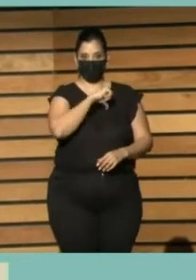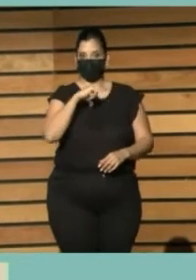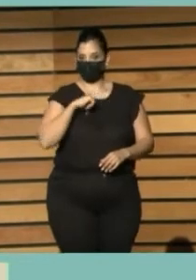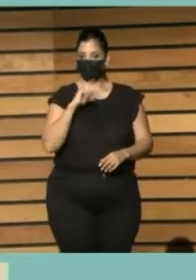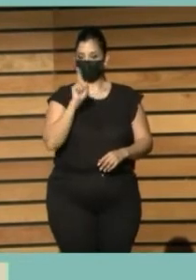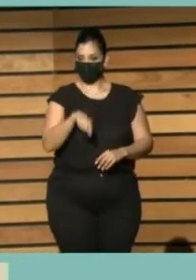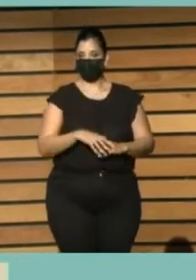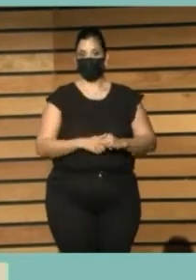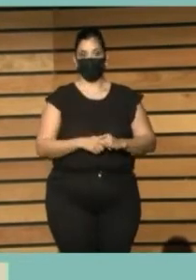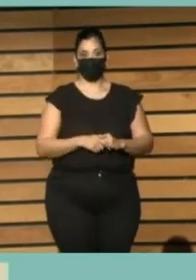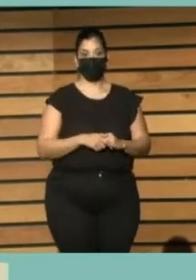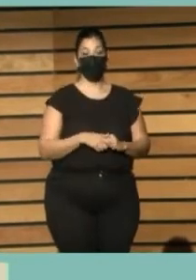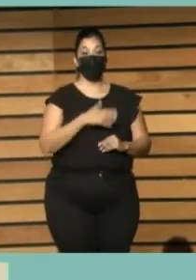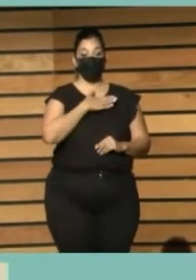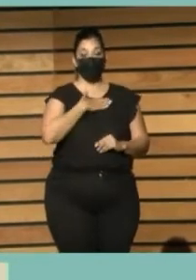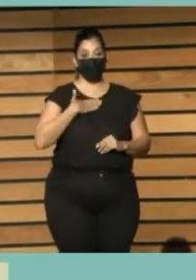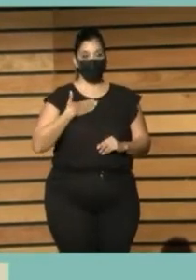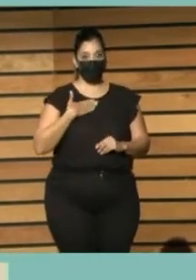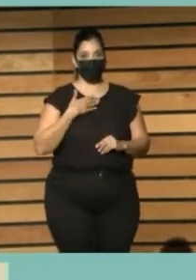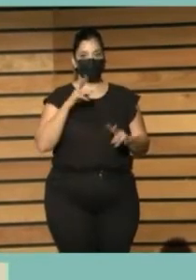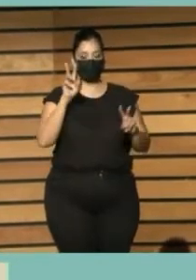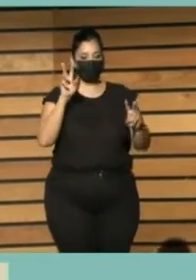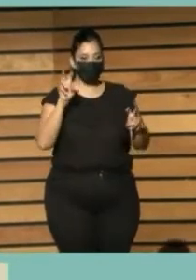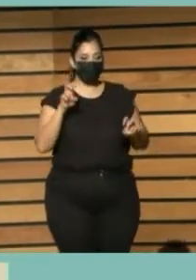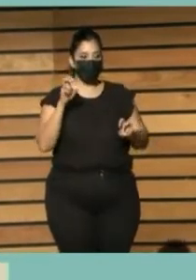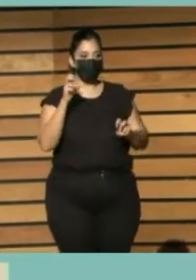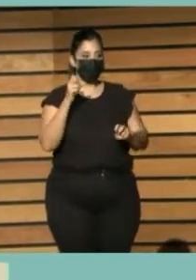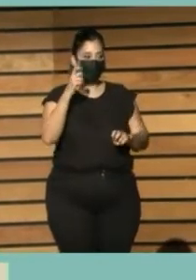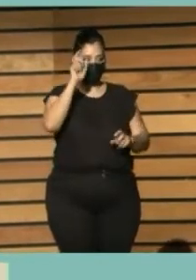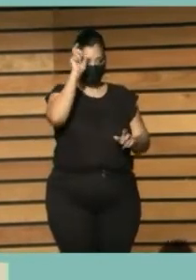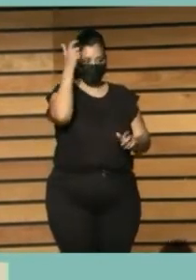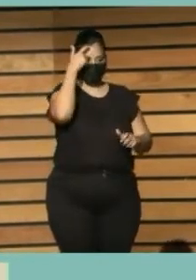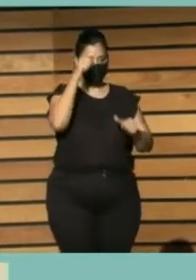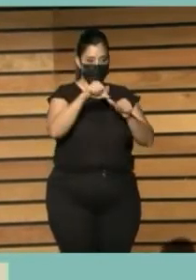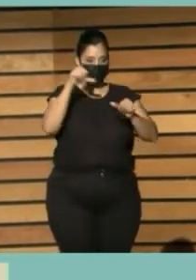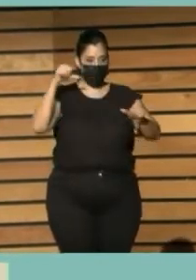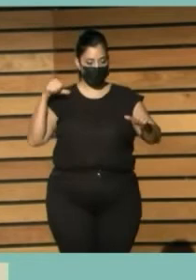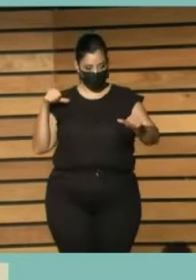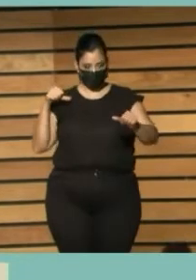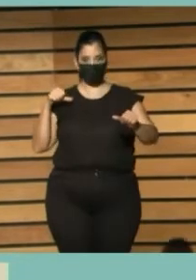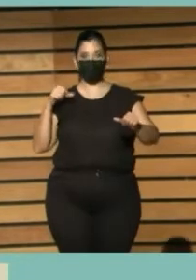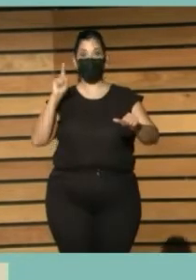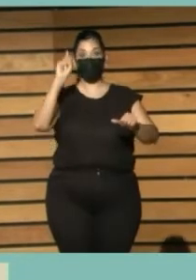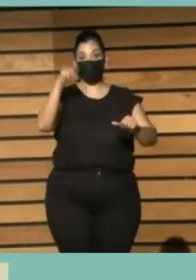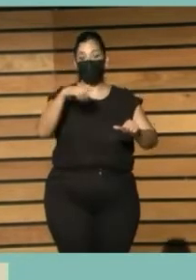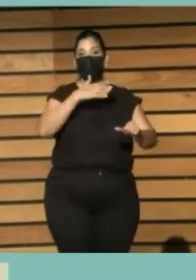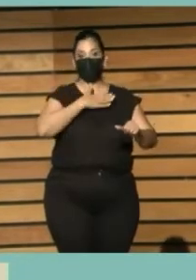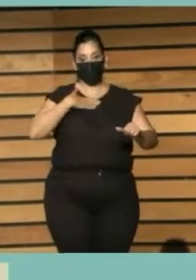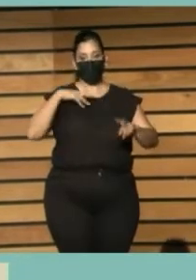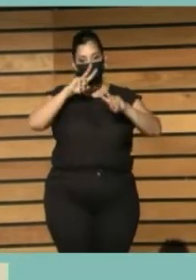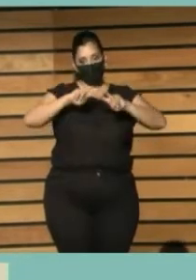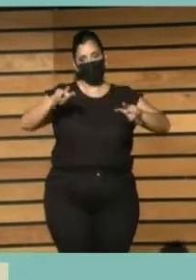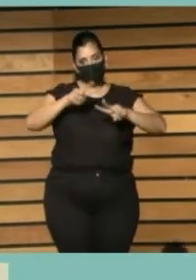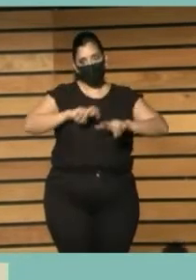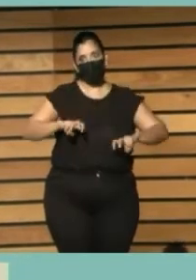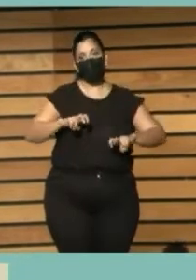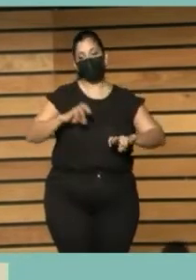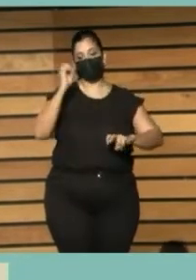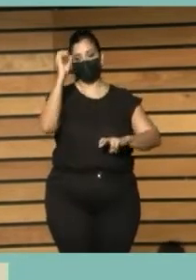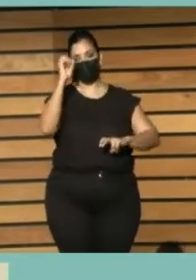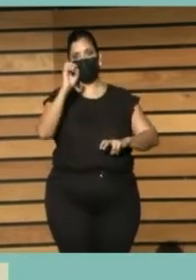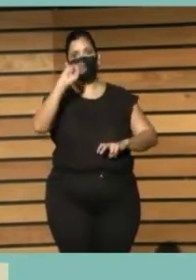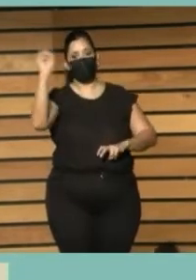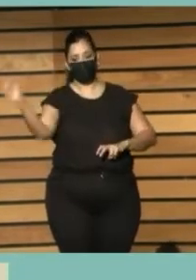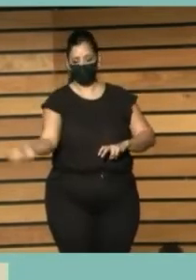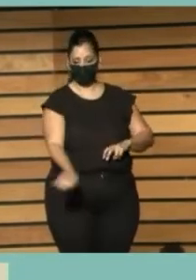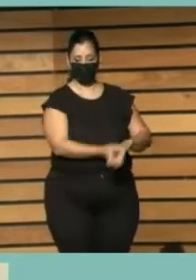paradigmas de producción y consumo esto nos lo decía Lankes ayer y merece ser investigada con base en otros discursos que hablen